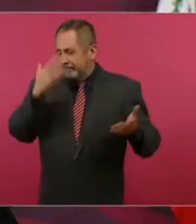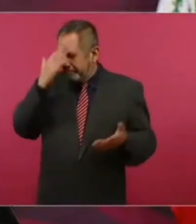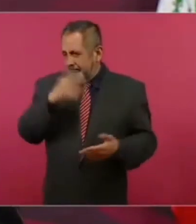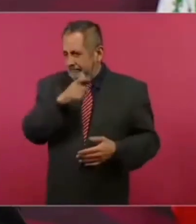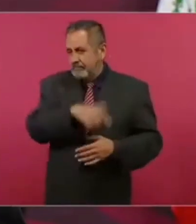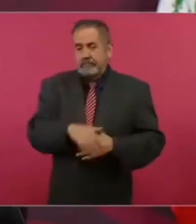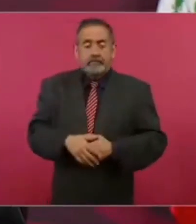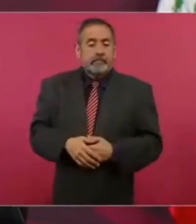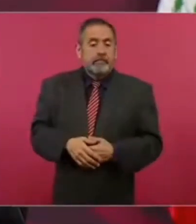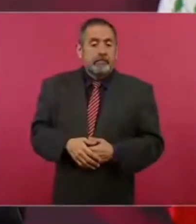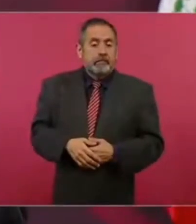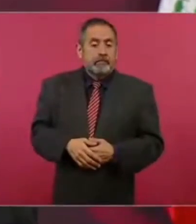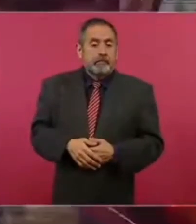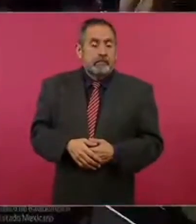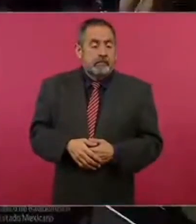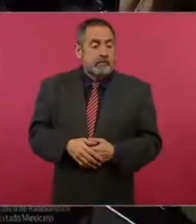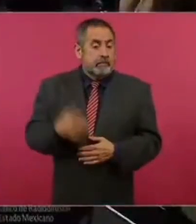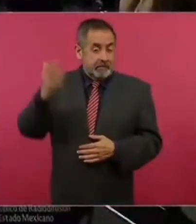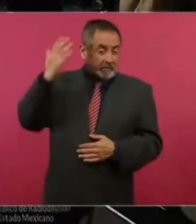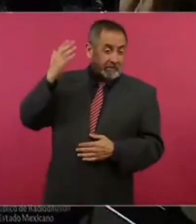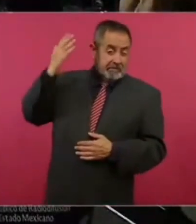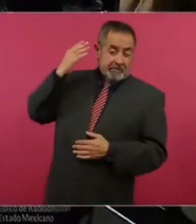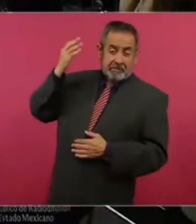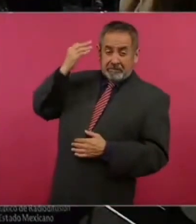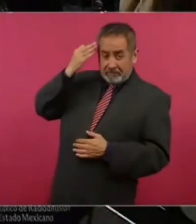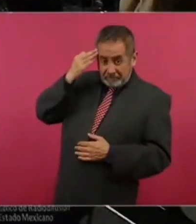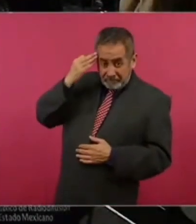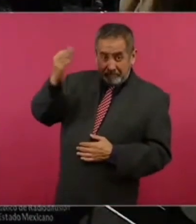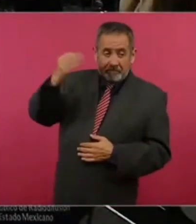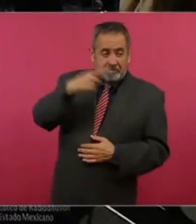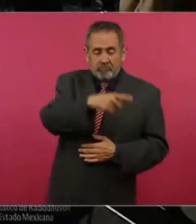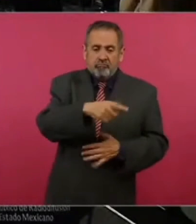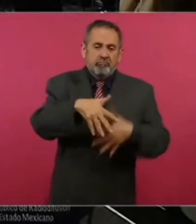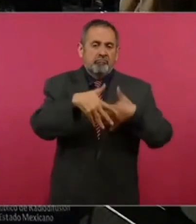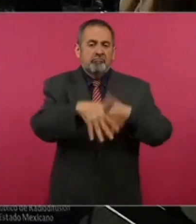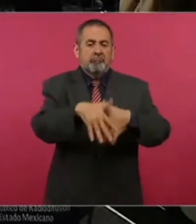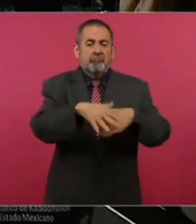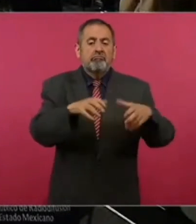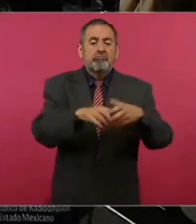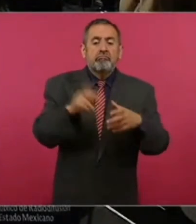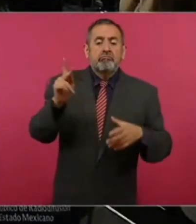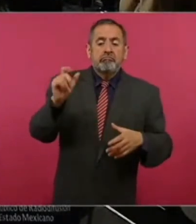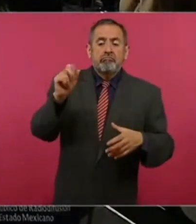Hicieron en aquel entonces manifestaciones los del PAN.